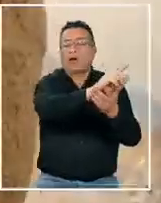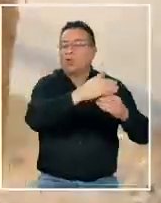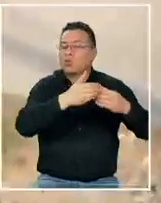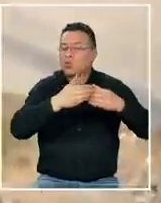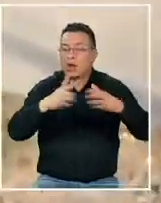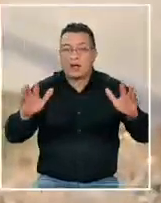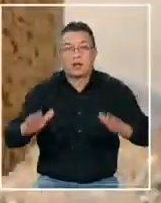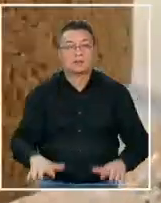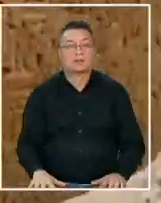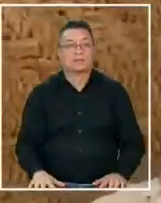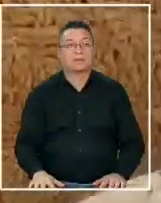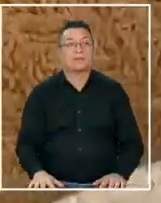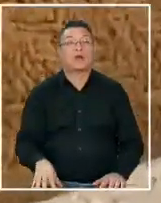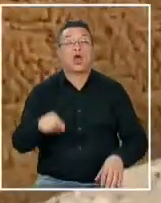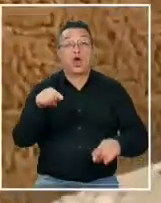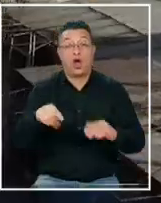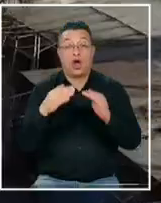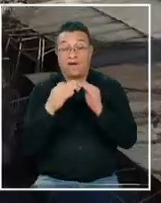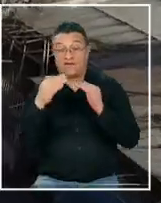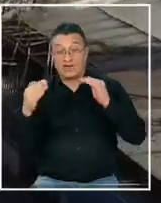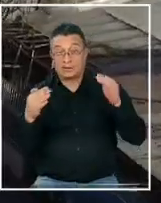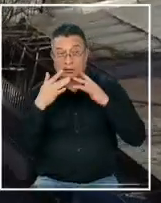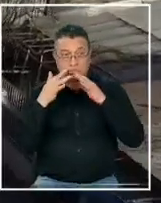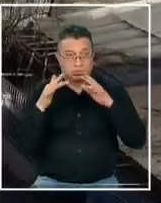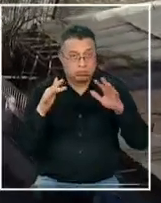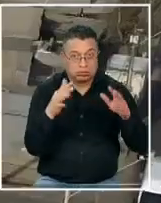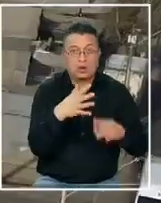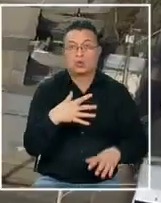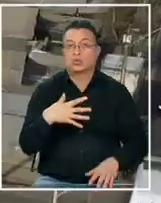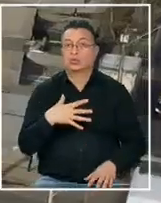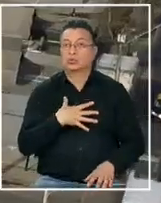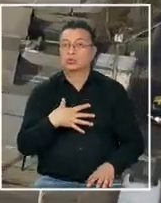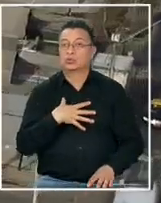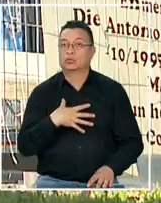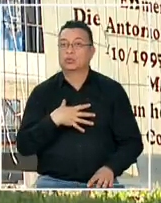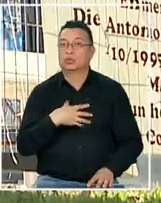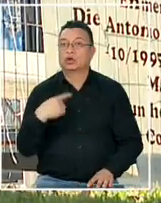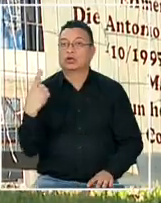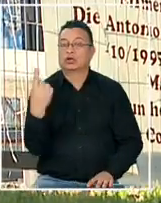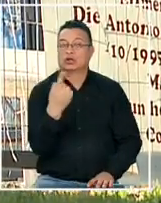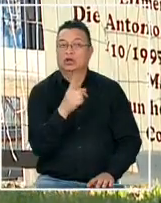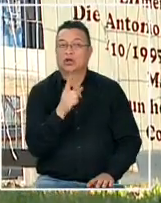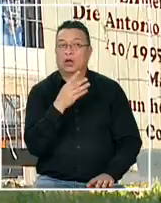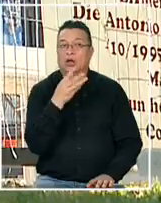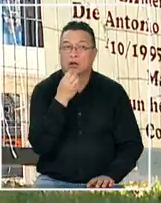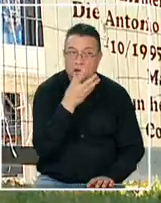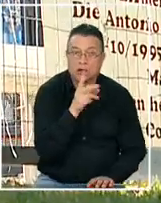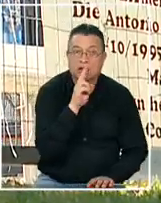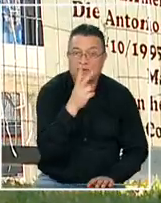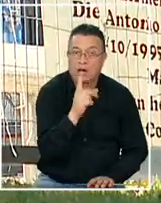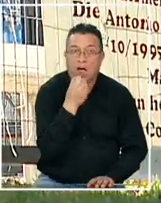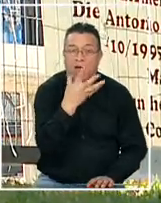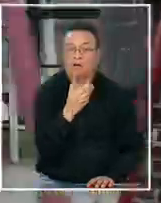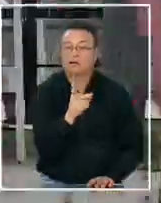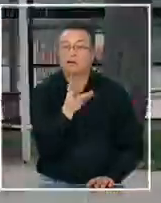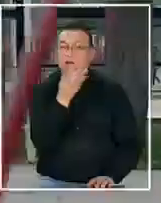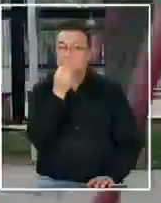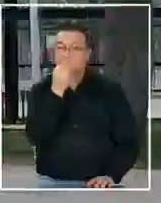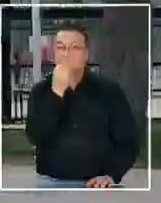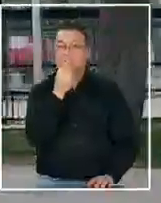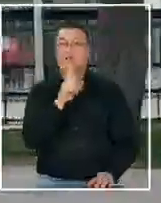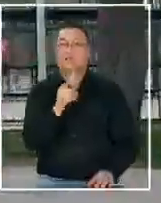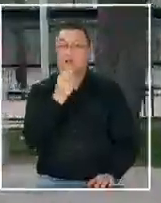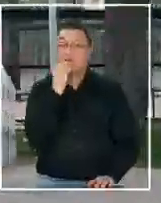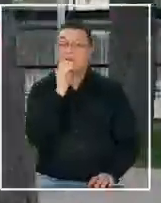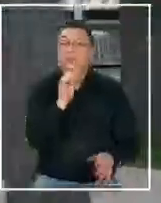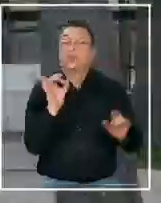El anuncio hoy entre los vecinos genera temor un miedo que nadie se atreve a mostrar en televisión. De hacerlo no